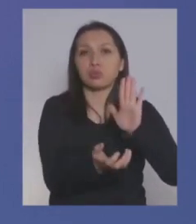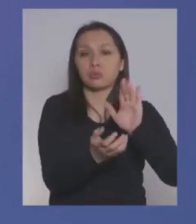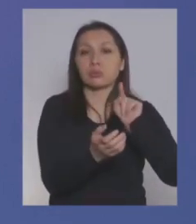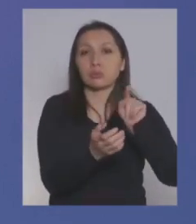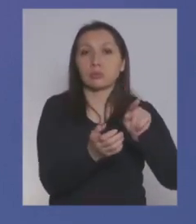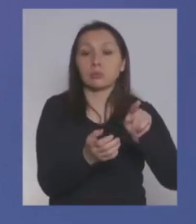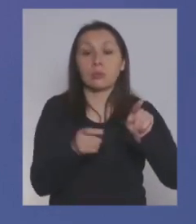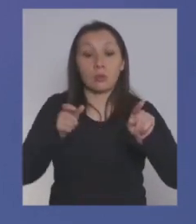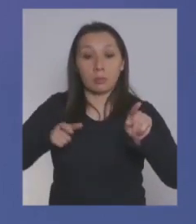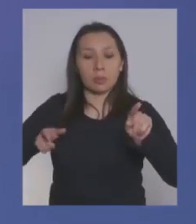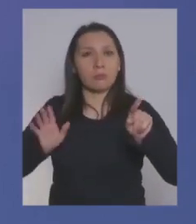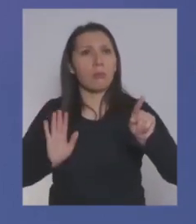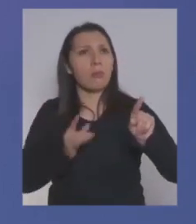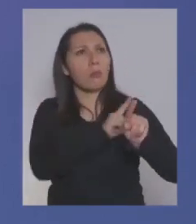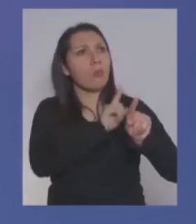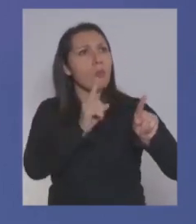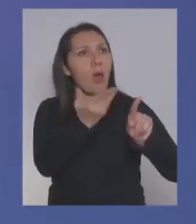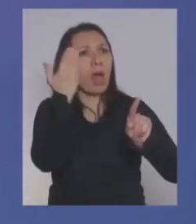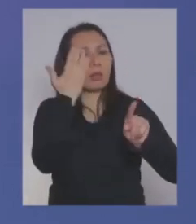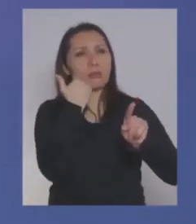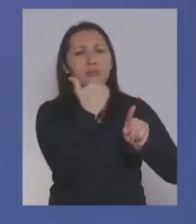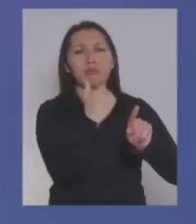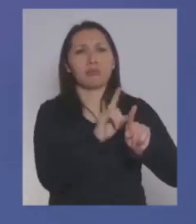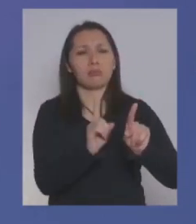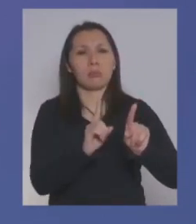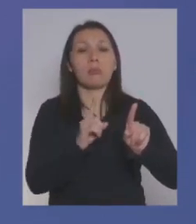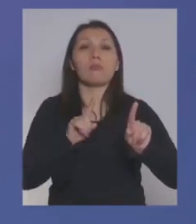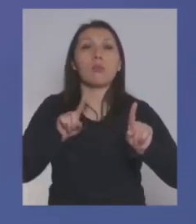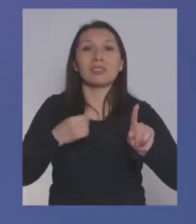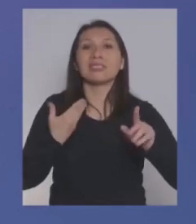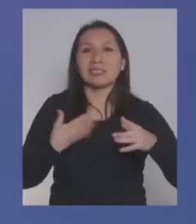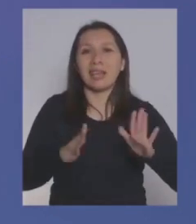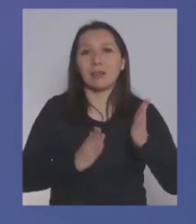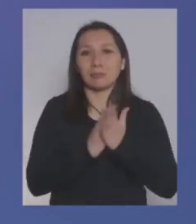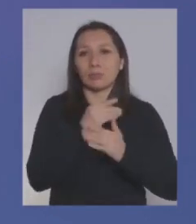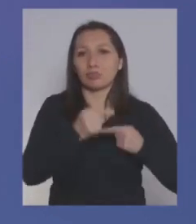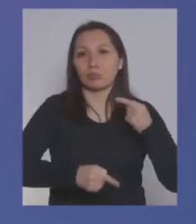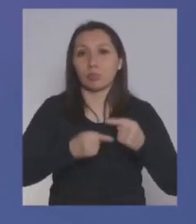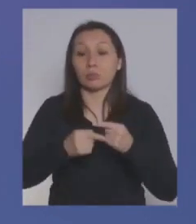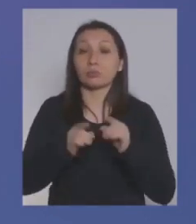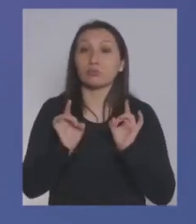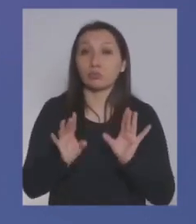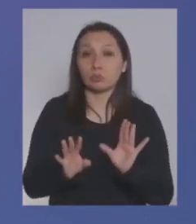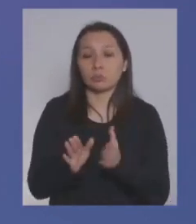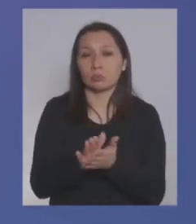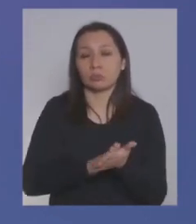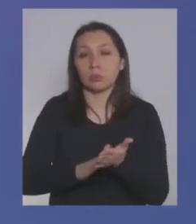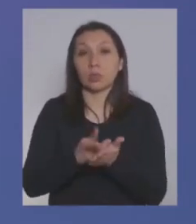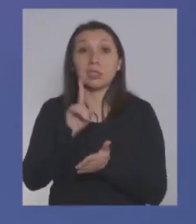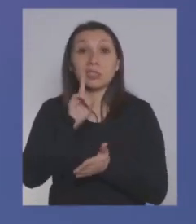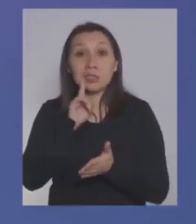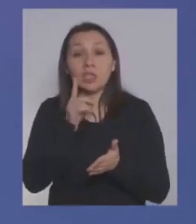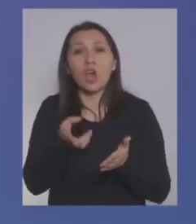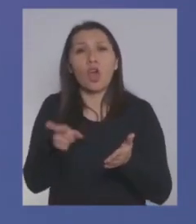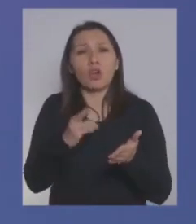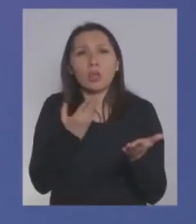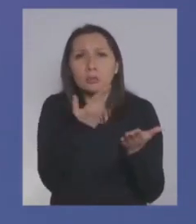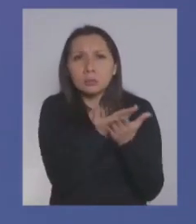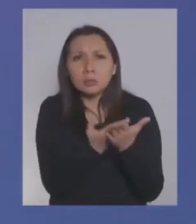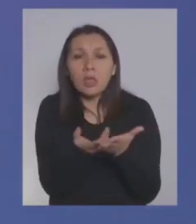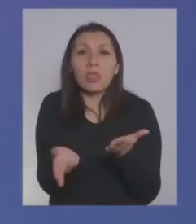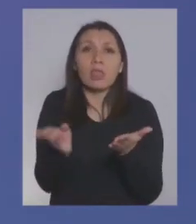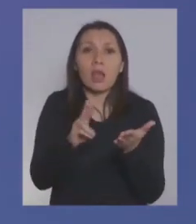y, por lo tanto, esas personas, por así decirlo, ya iniciaron su proceso y, en consecuencia, si tienen una apelación, si tienen